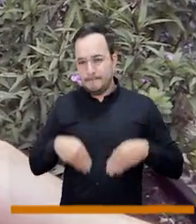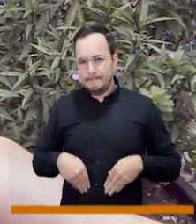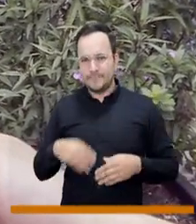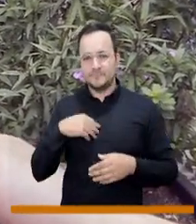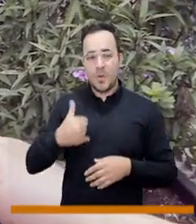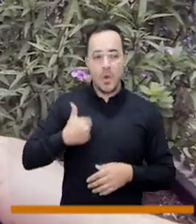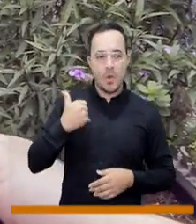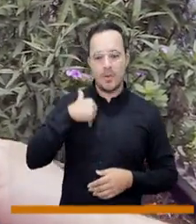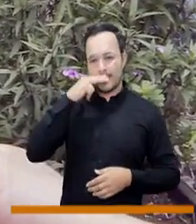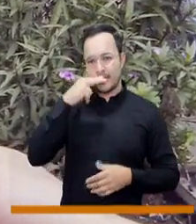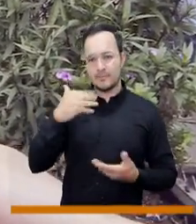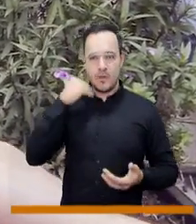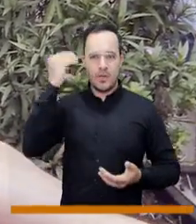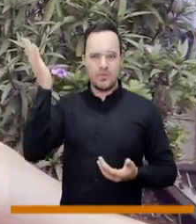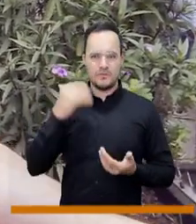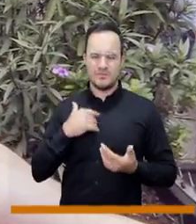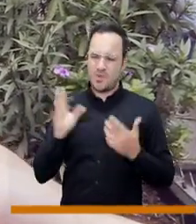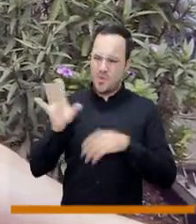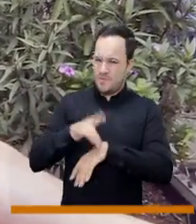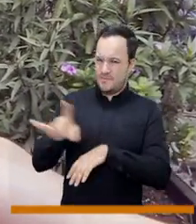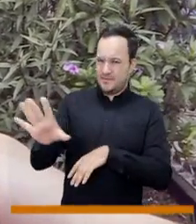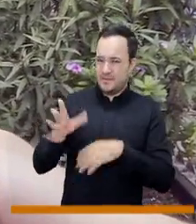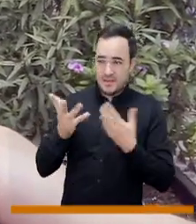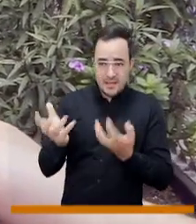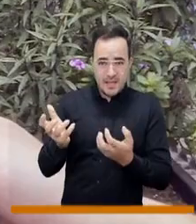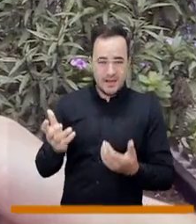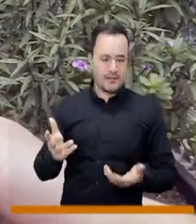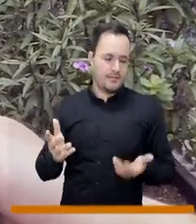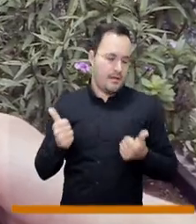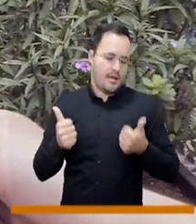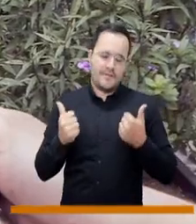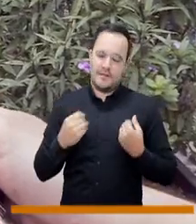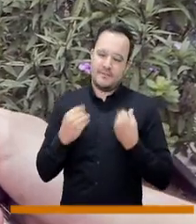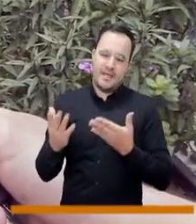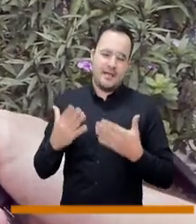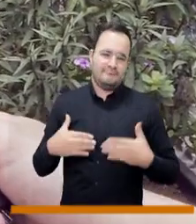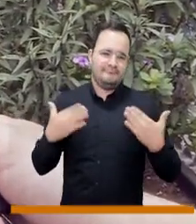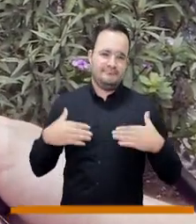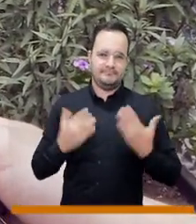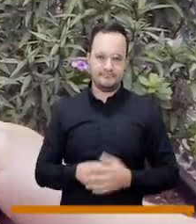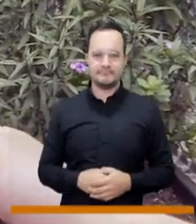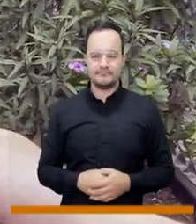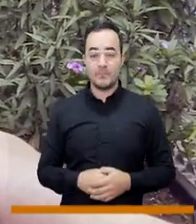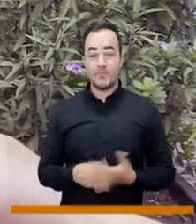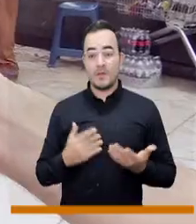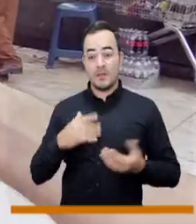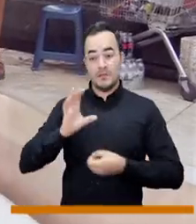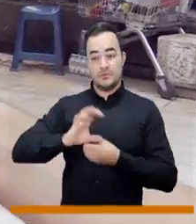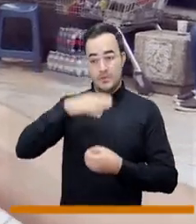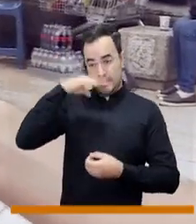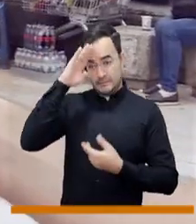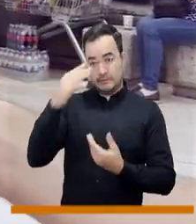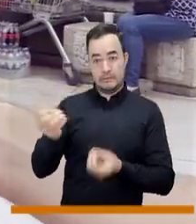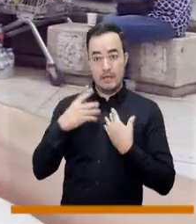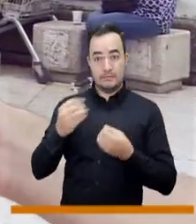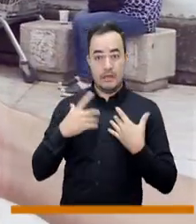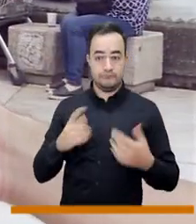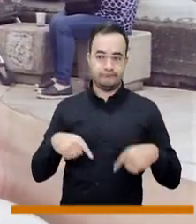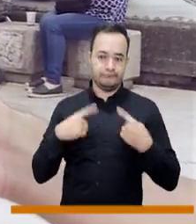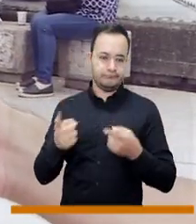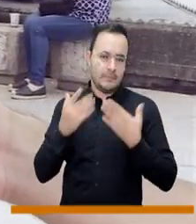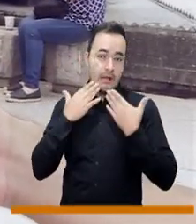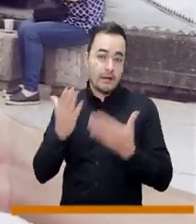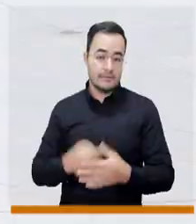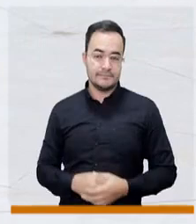como adulto, como niño. Entonces pienso que dejar ser a las personas es lo más amoroso de la humanidad. Agradecerlo por todo lo que nos ha regalado